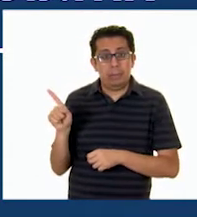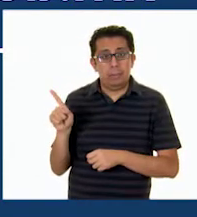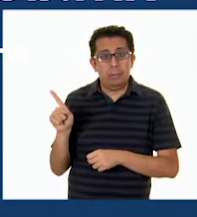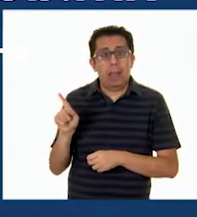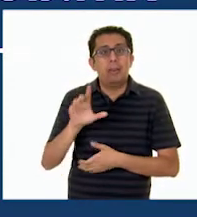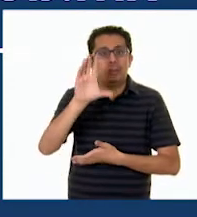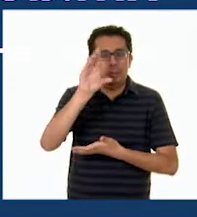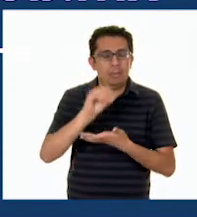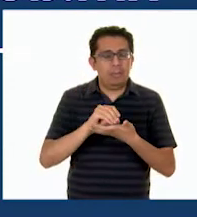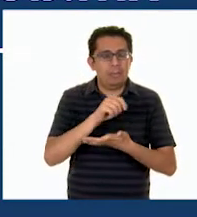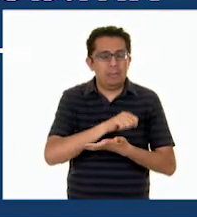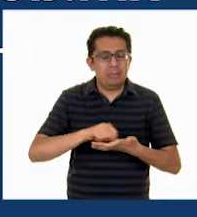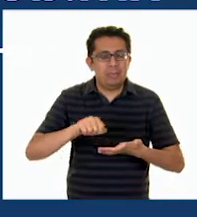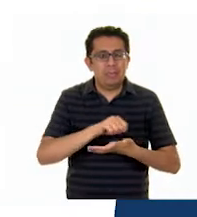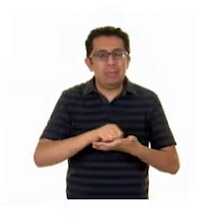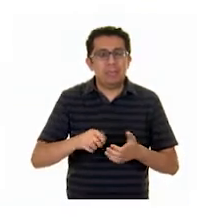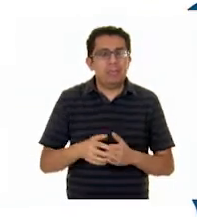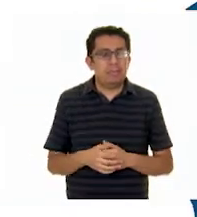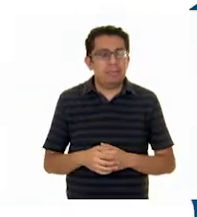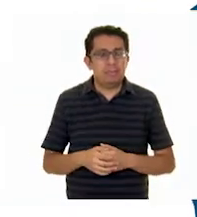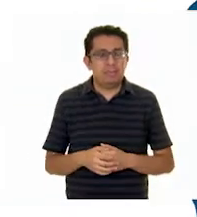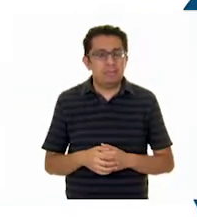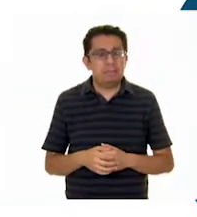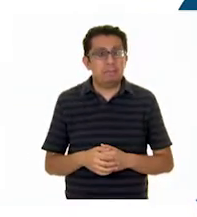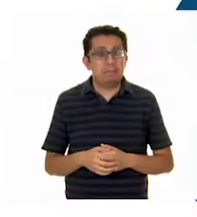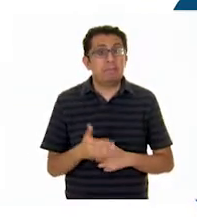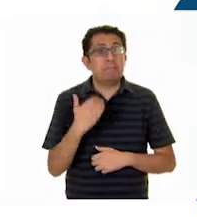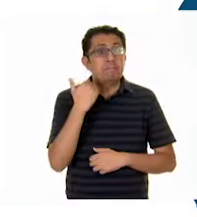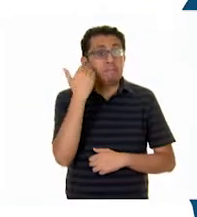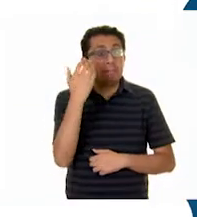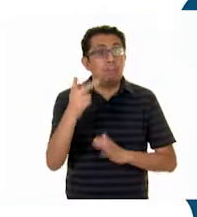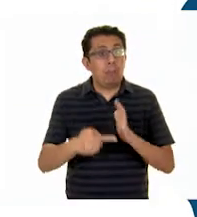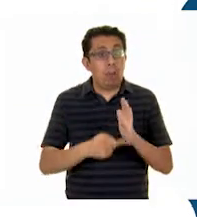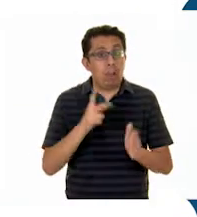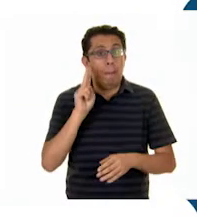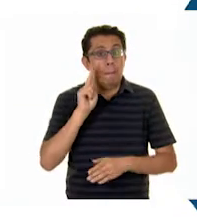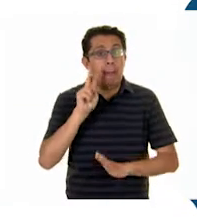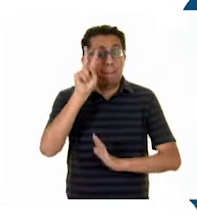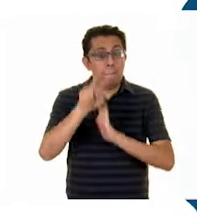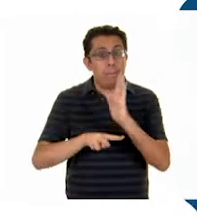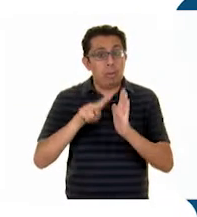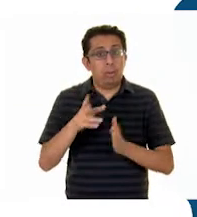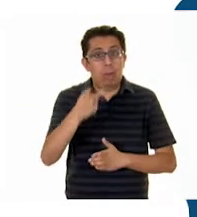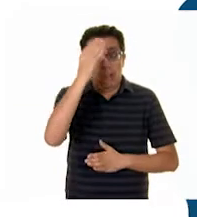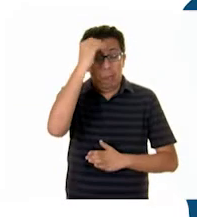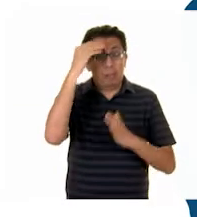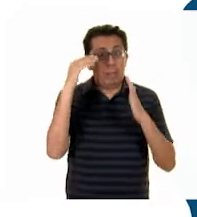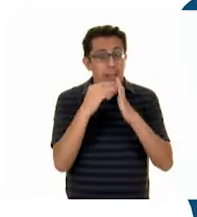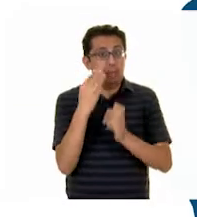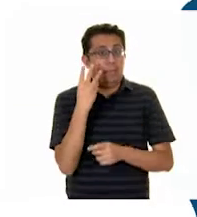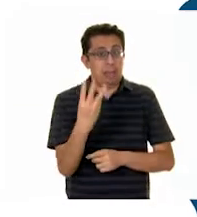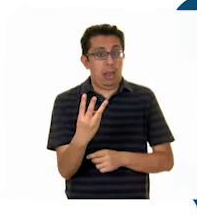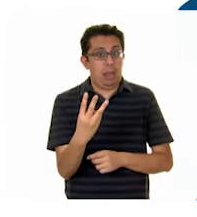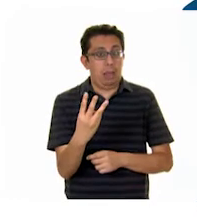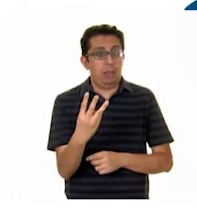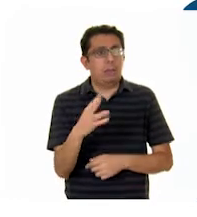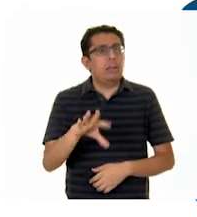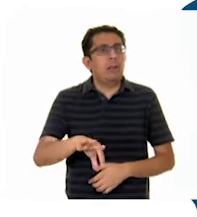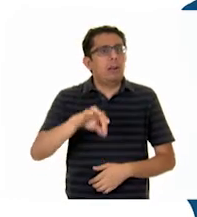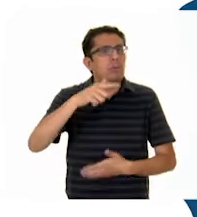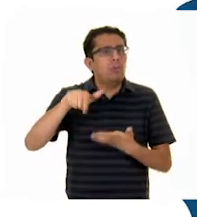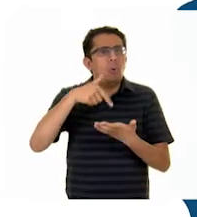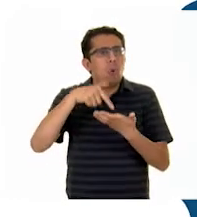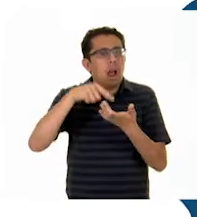.mx Si quieres volver a ver Los programas De Aprende en Casa 3 Los puedes